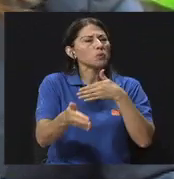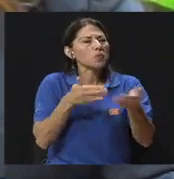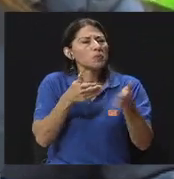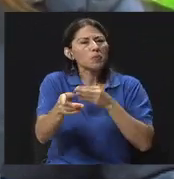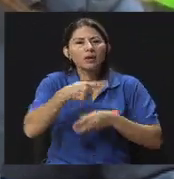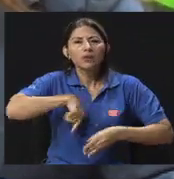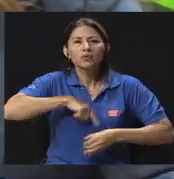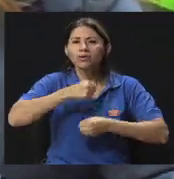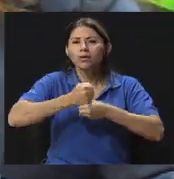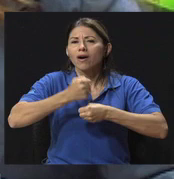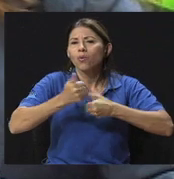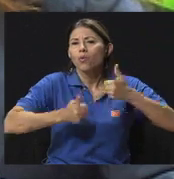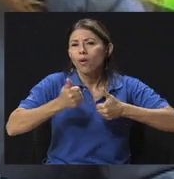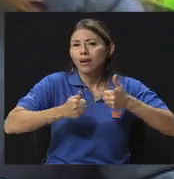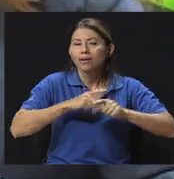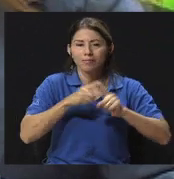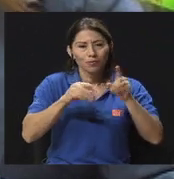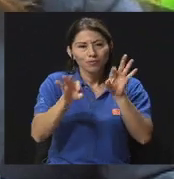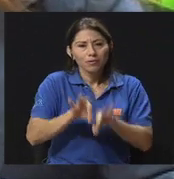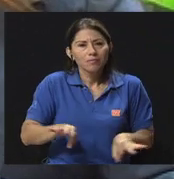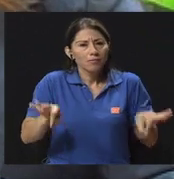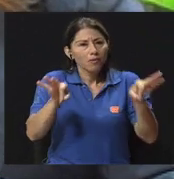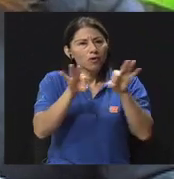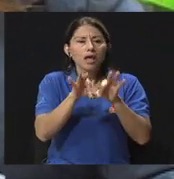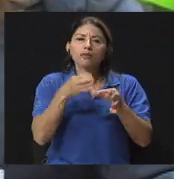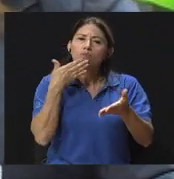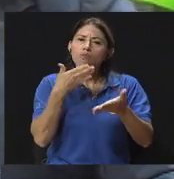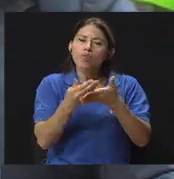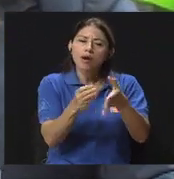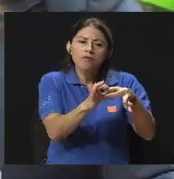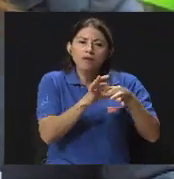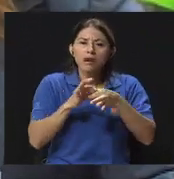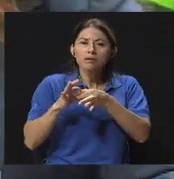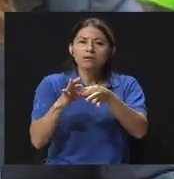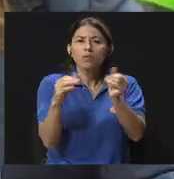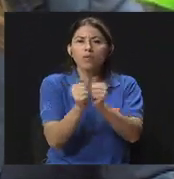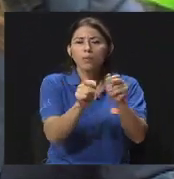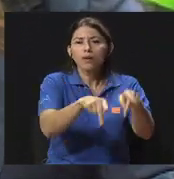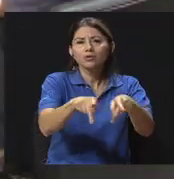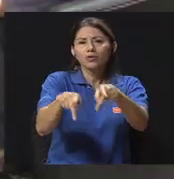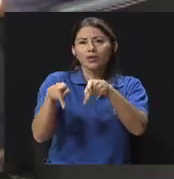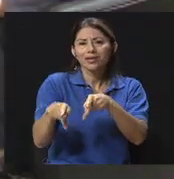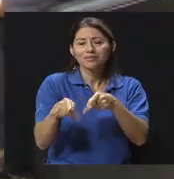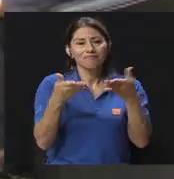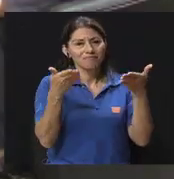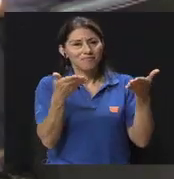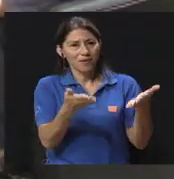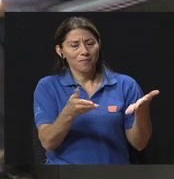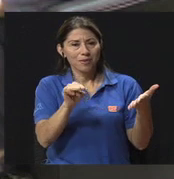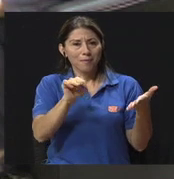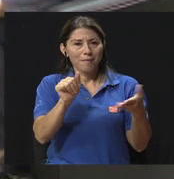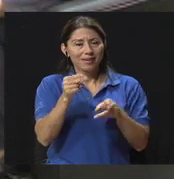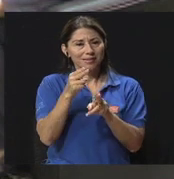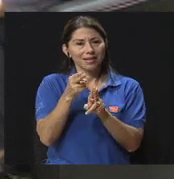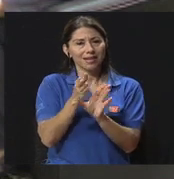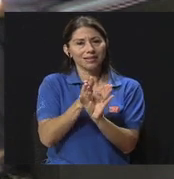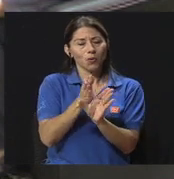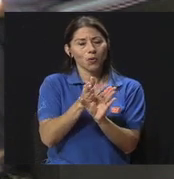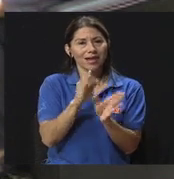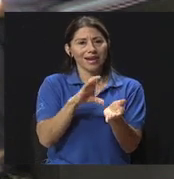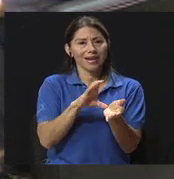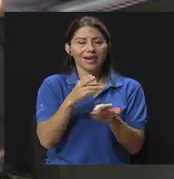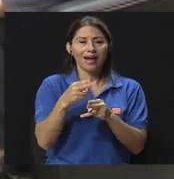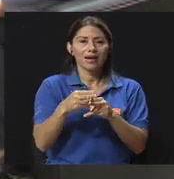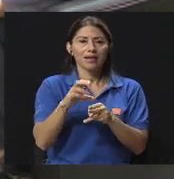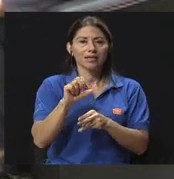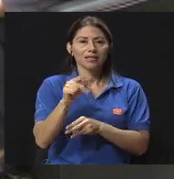desempeñemos, cuán importante es tener una buena relación interpersonal y para ello nos acompaña la especialista, la máster en Psicología Clínica,